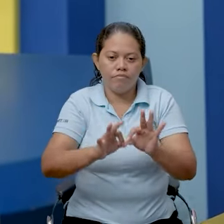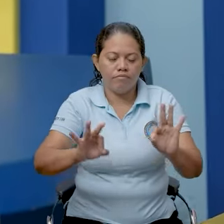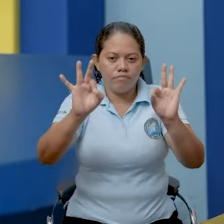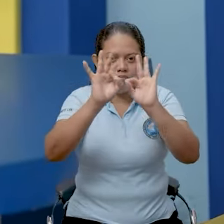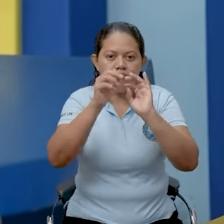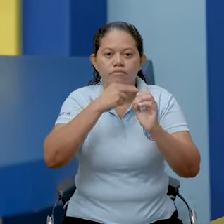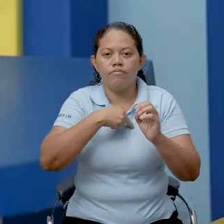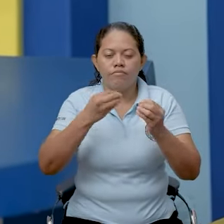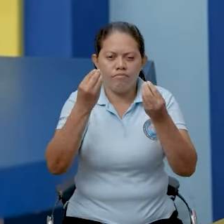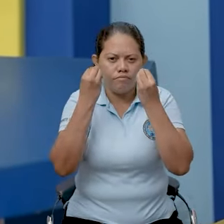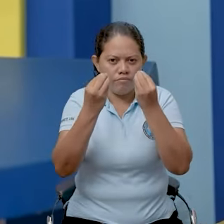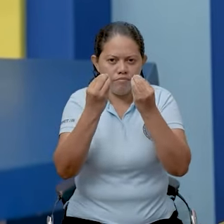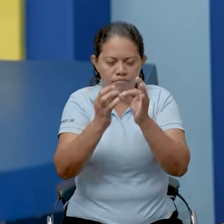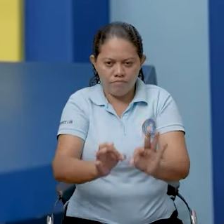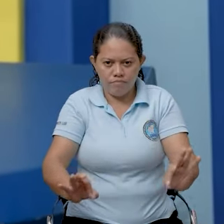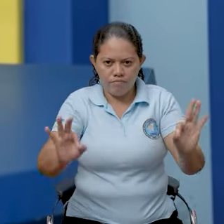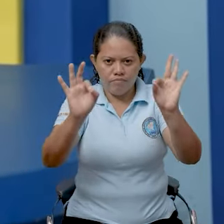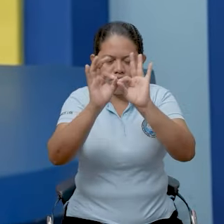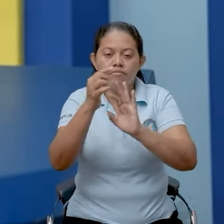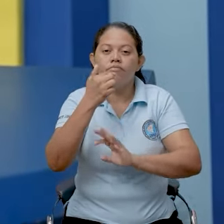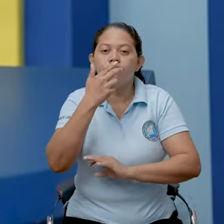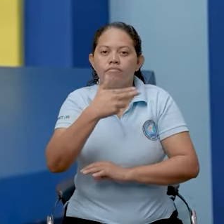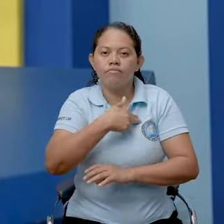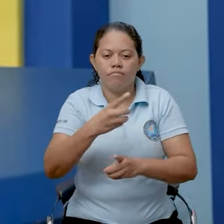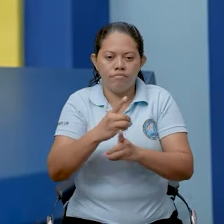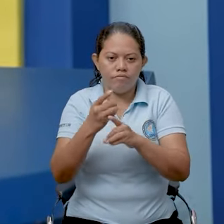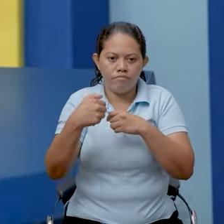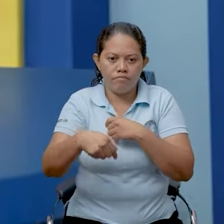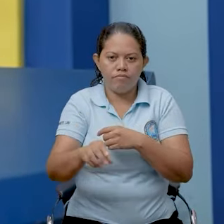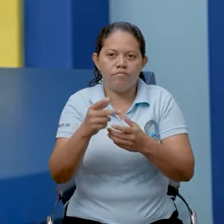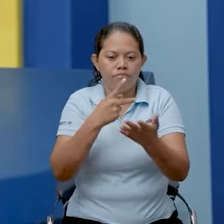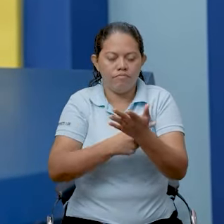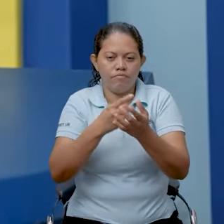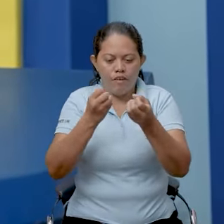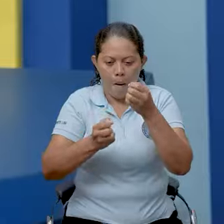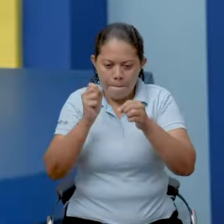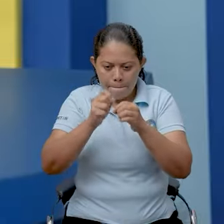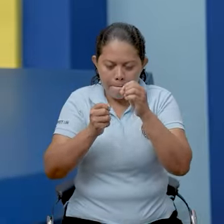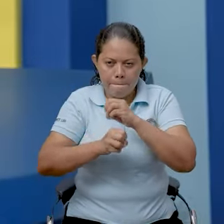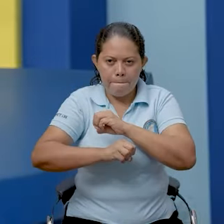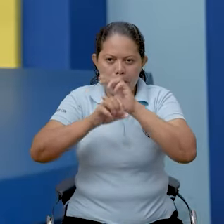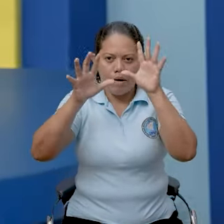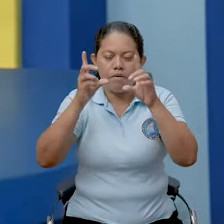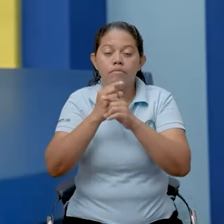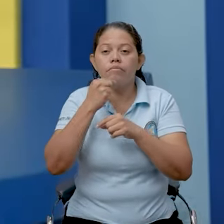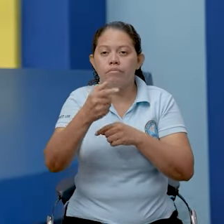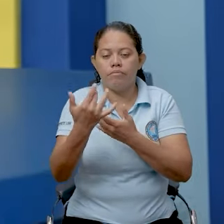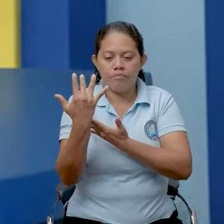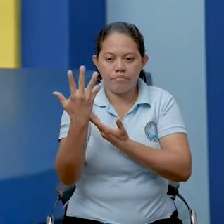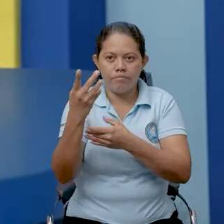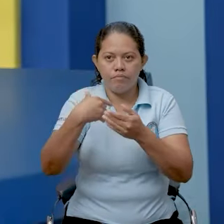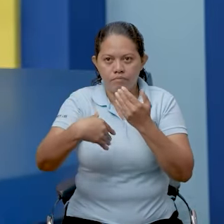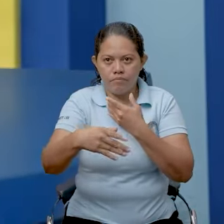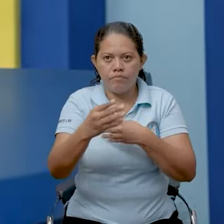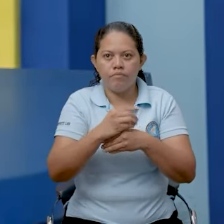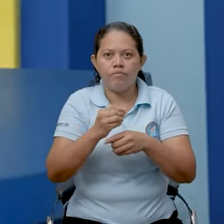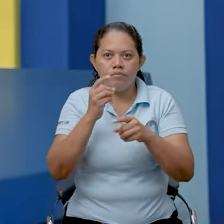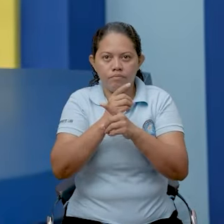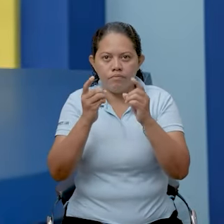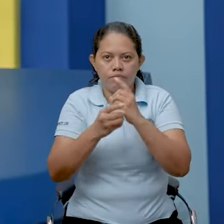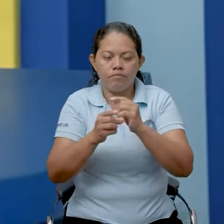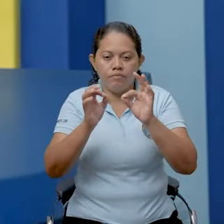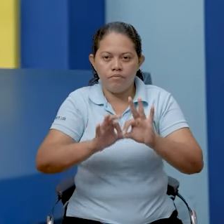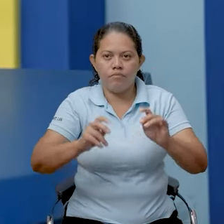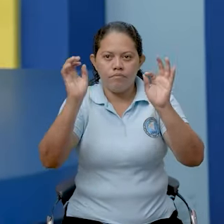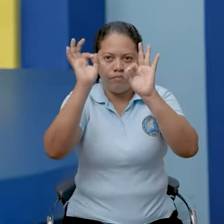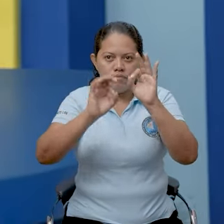duda alguna es de mucho interés para todos. Nos referimos al plan pólvora que nuestras instituciones preparan de cara a garantizar